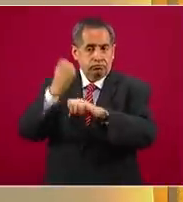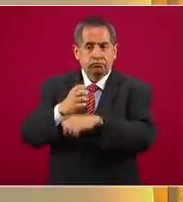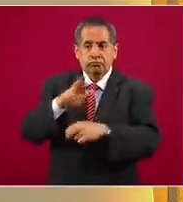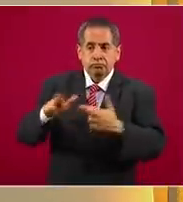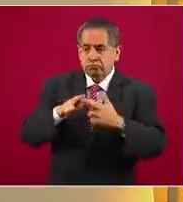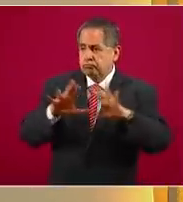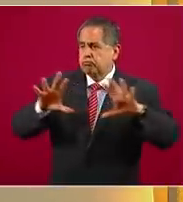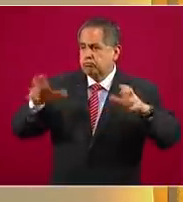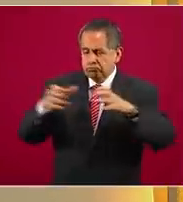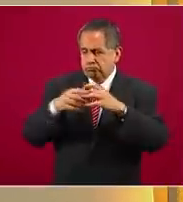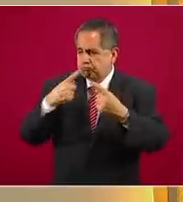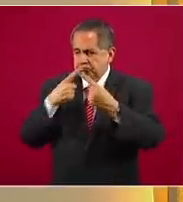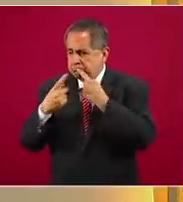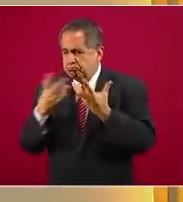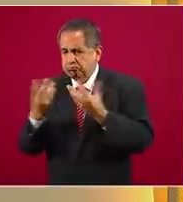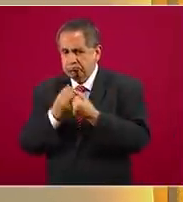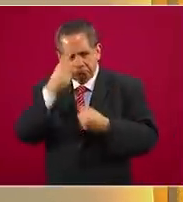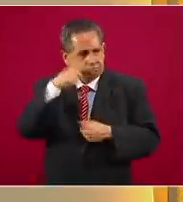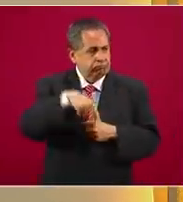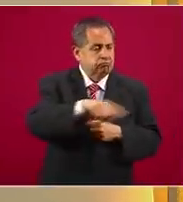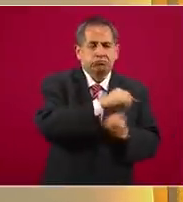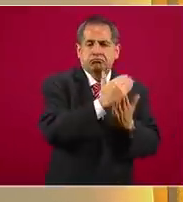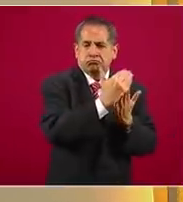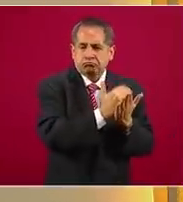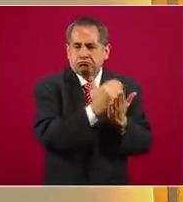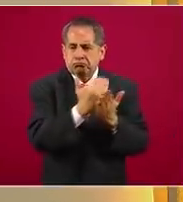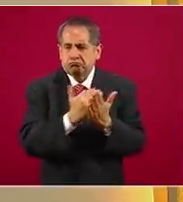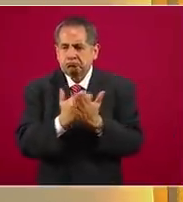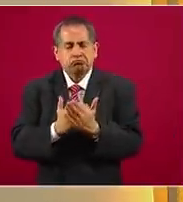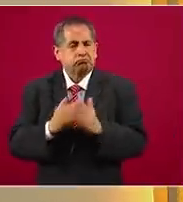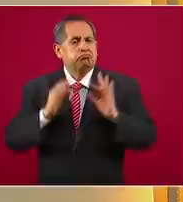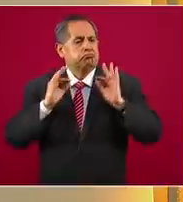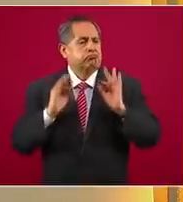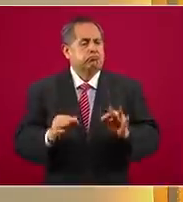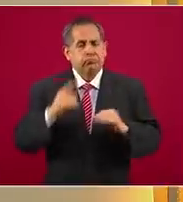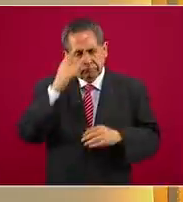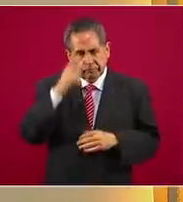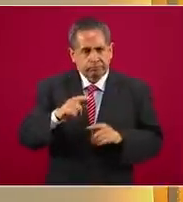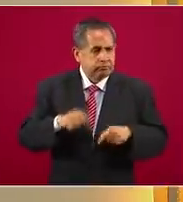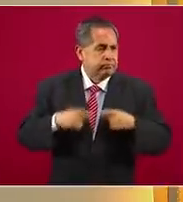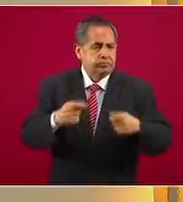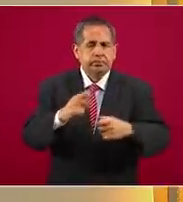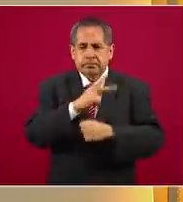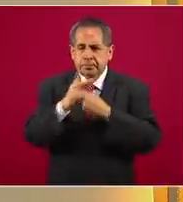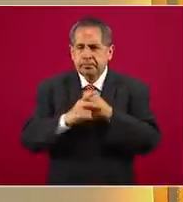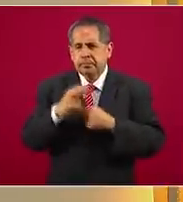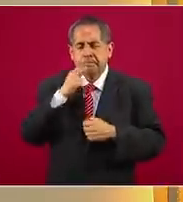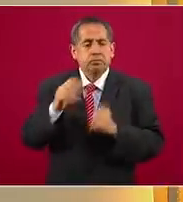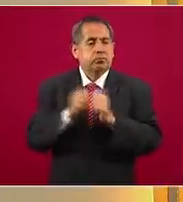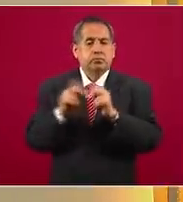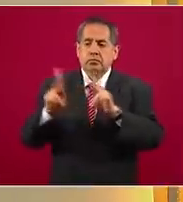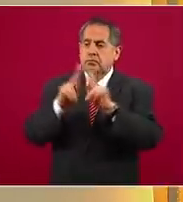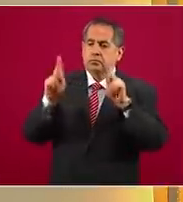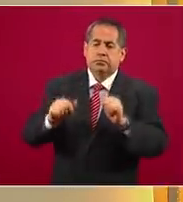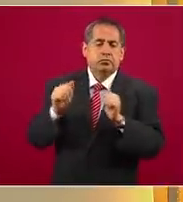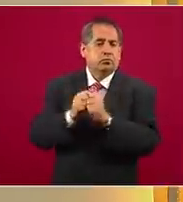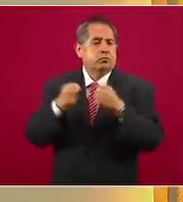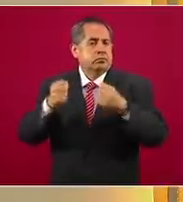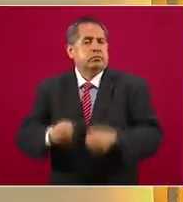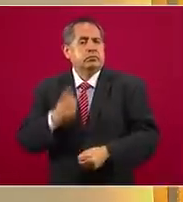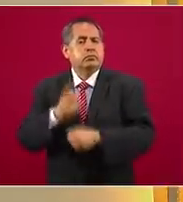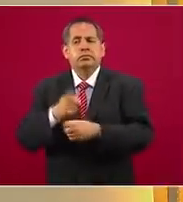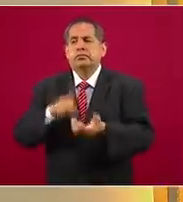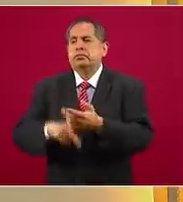para disminuir los incidentes de violencia y garantizar el desarrollo económico y social del país y mantener la paz y tranquilidad y seguridad